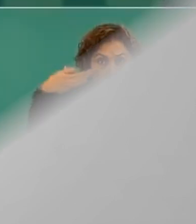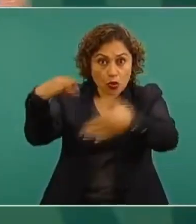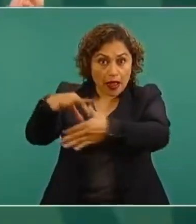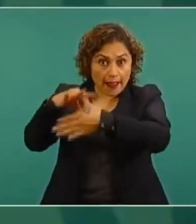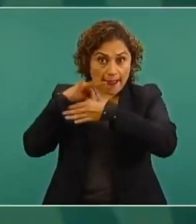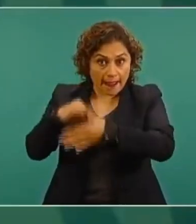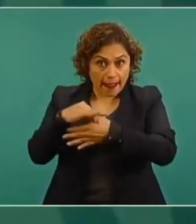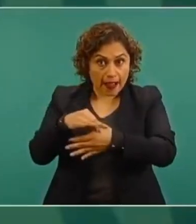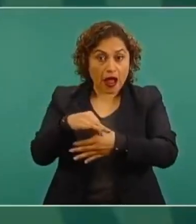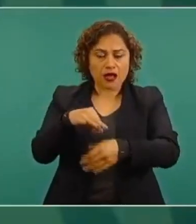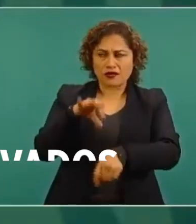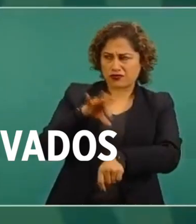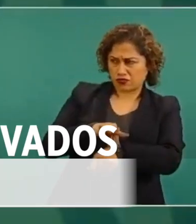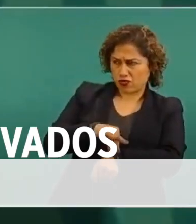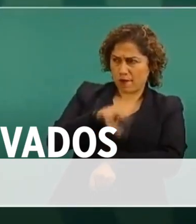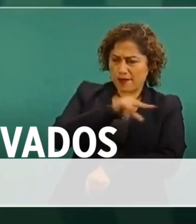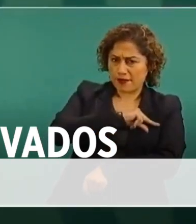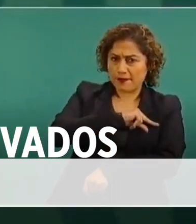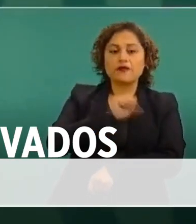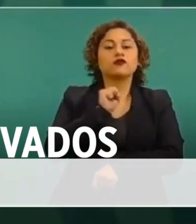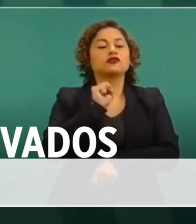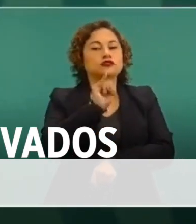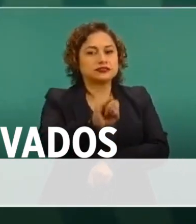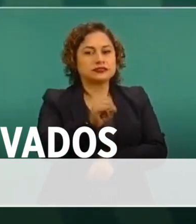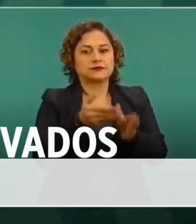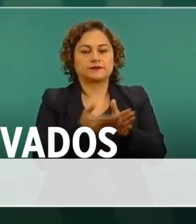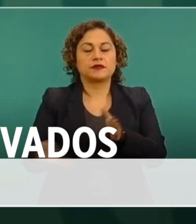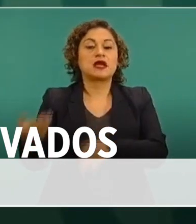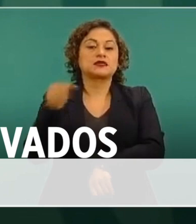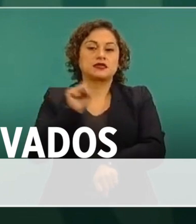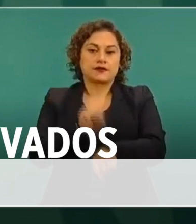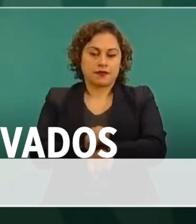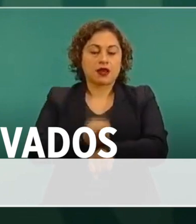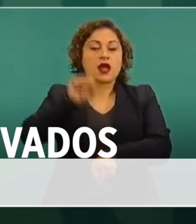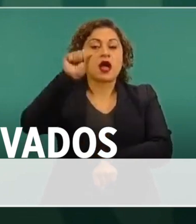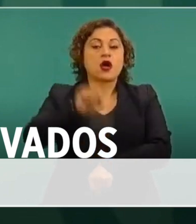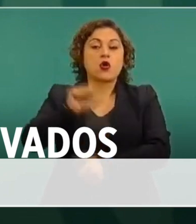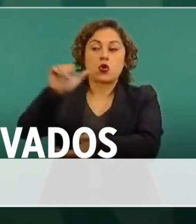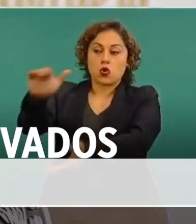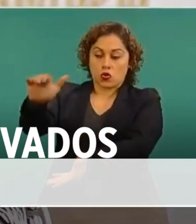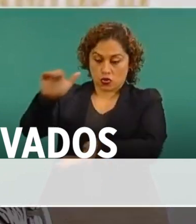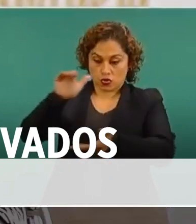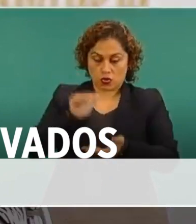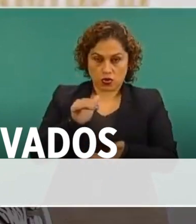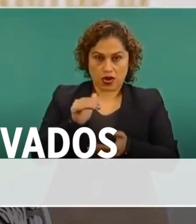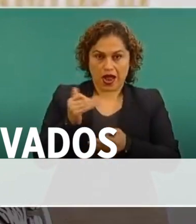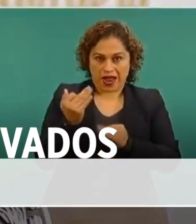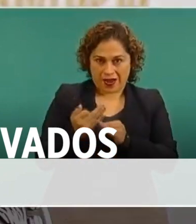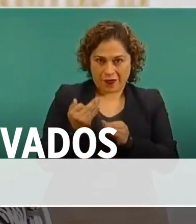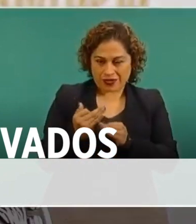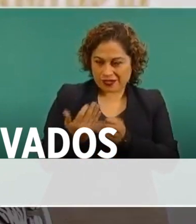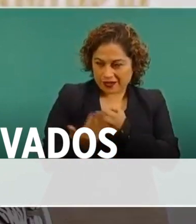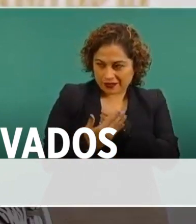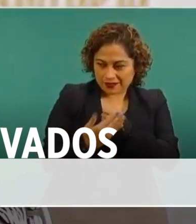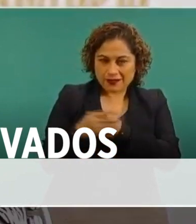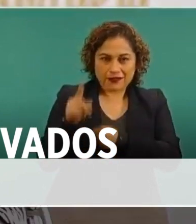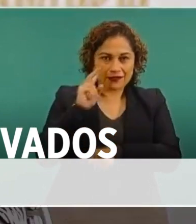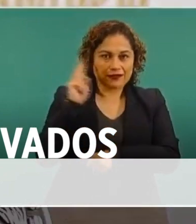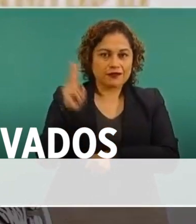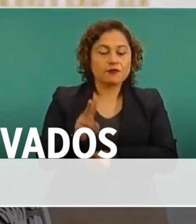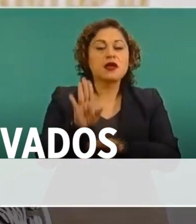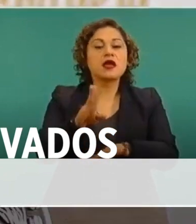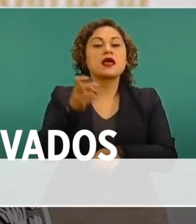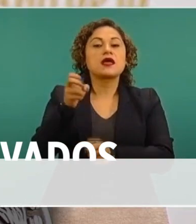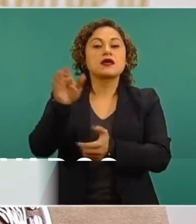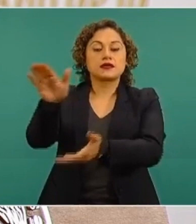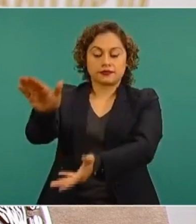A lo largo de la semana, le comento, el paquete llega hoy, lo veremos en unos pocos minutos, y este se distribuye a